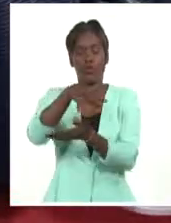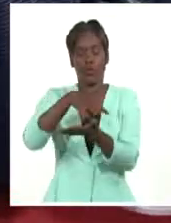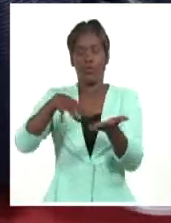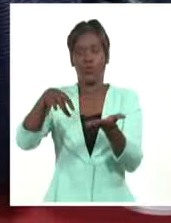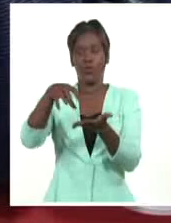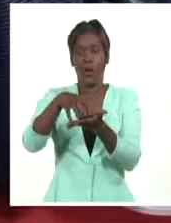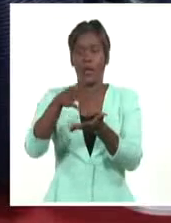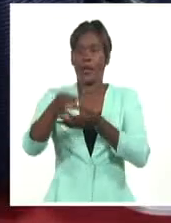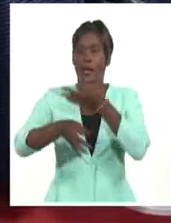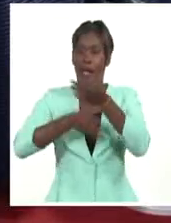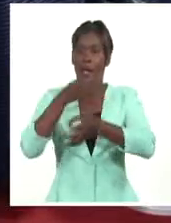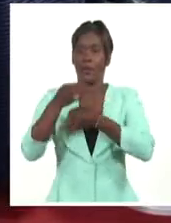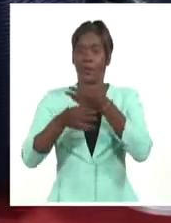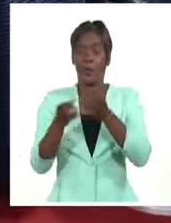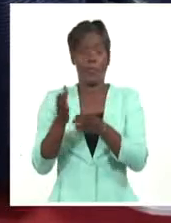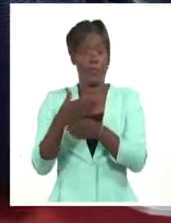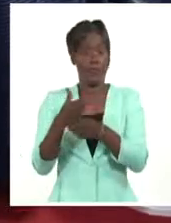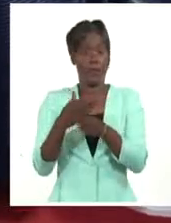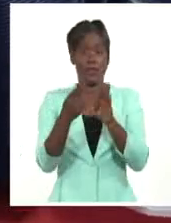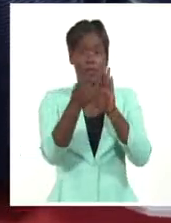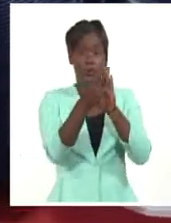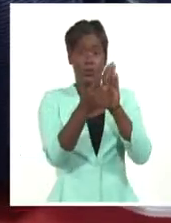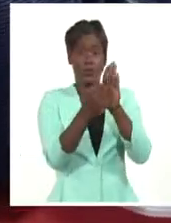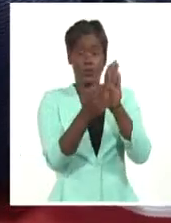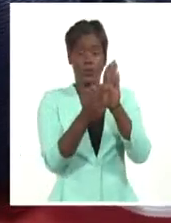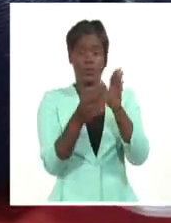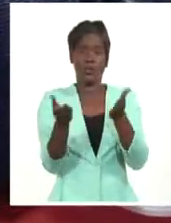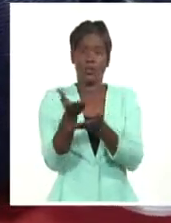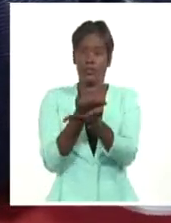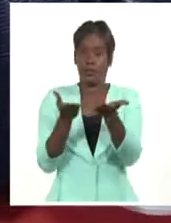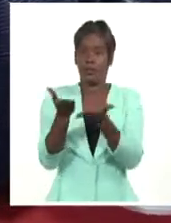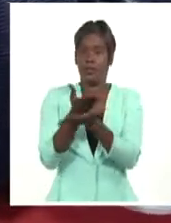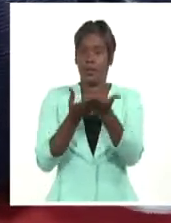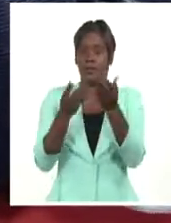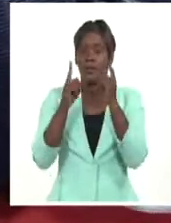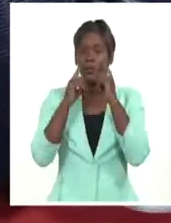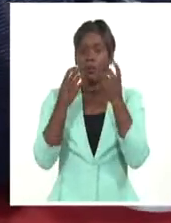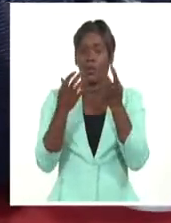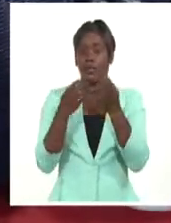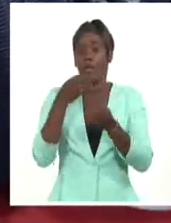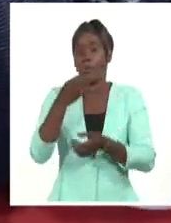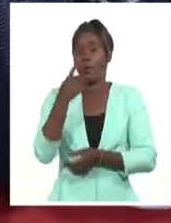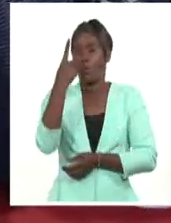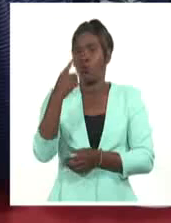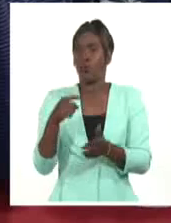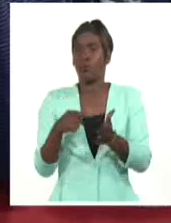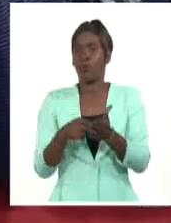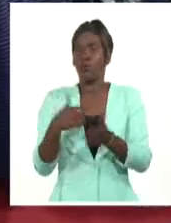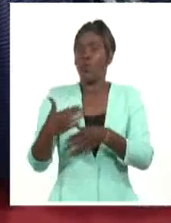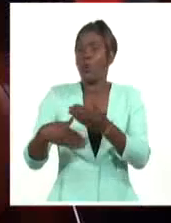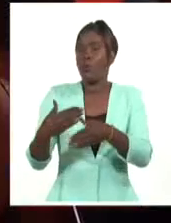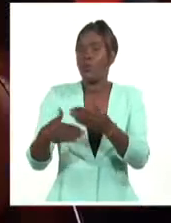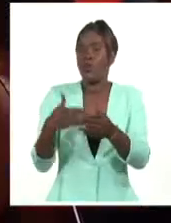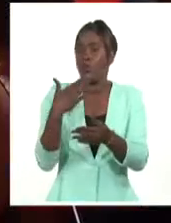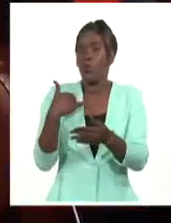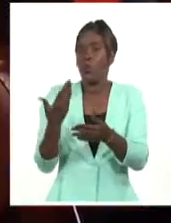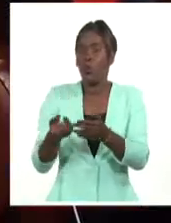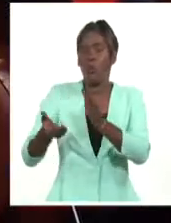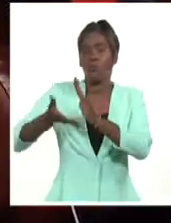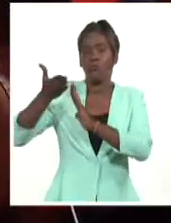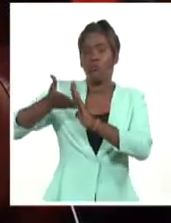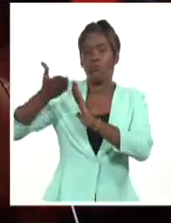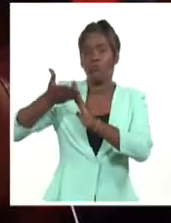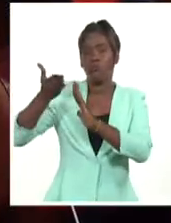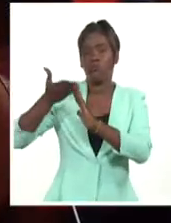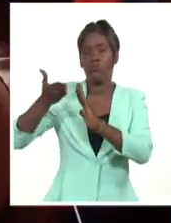Sobre diversos aspectos indagó el jefe de gobierno, entre ellos el proceso de reanimación en los barrios con situaciones sociales